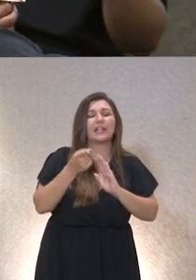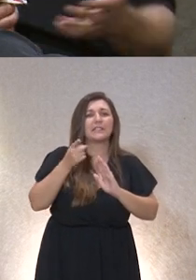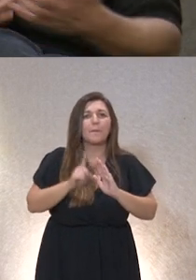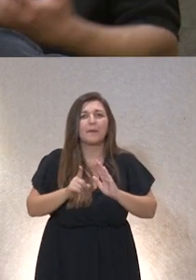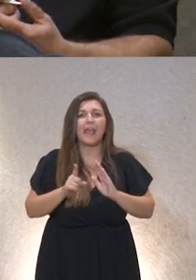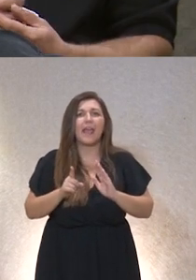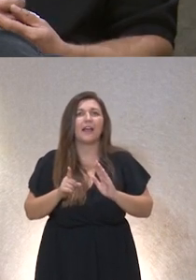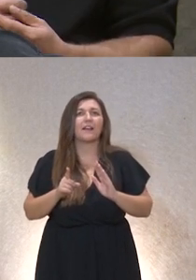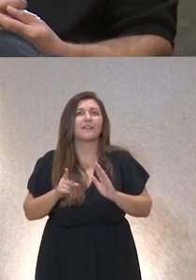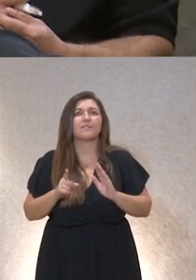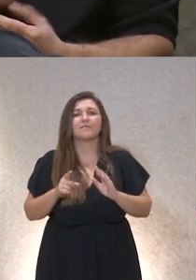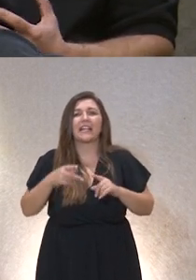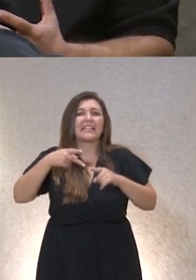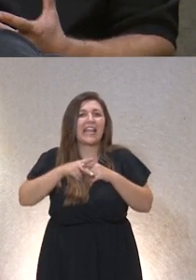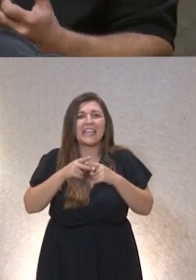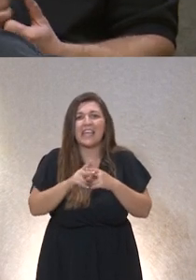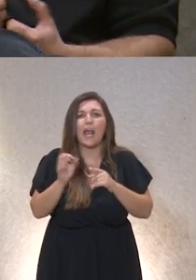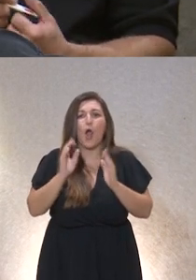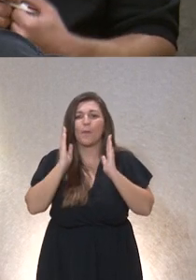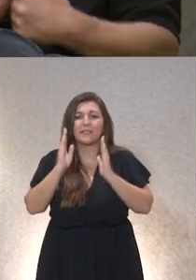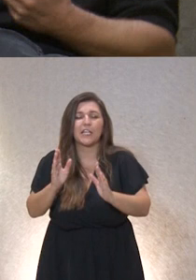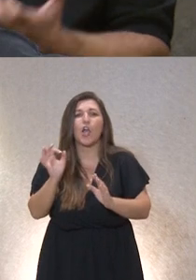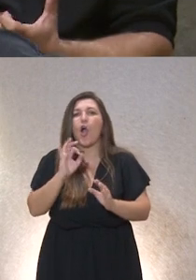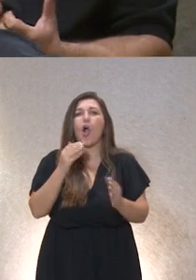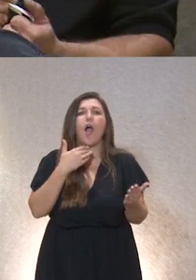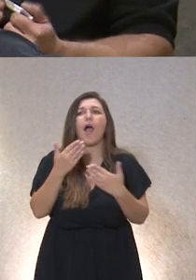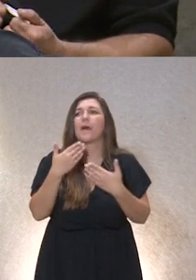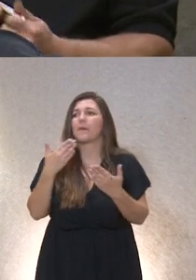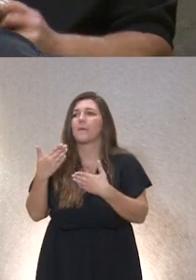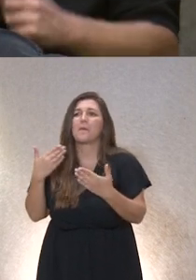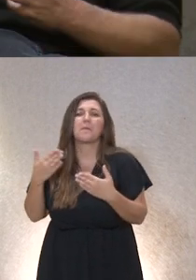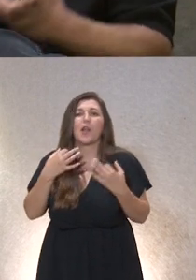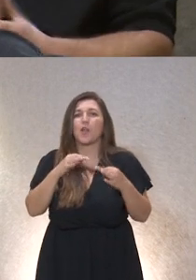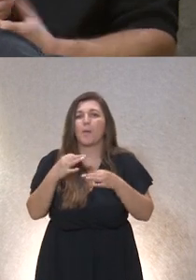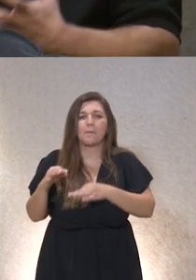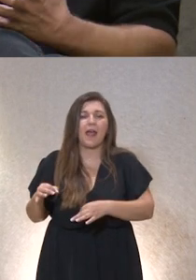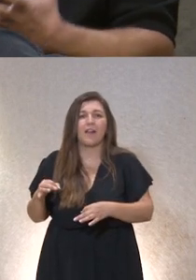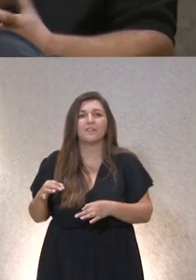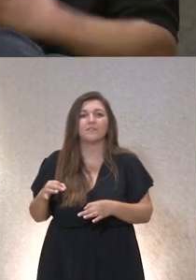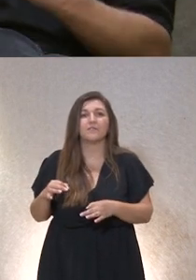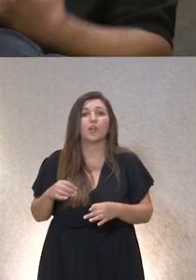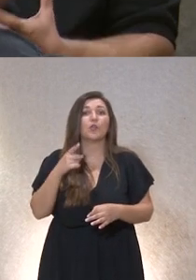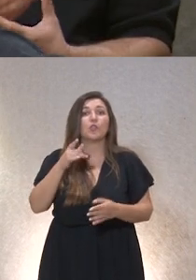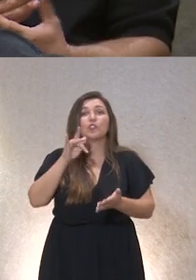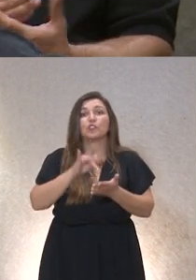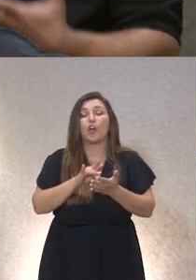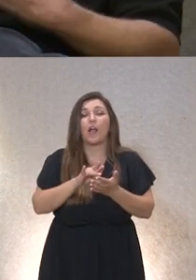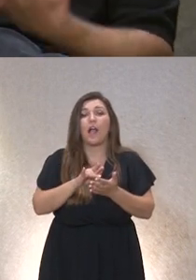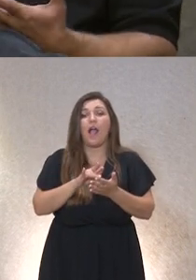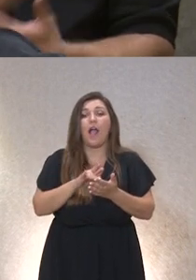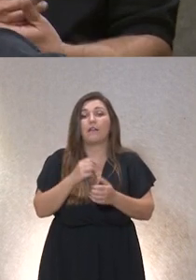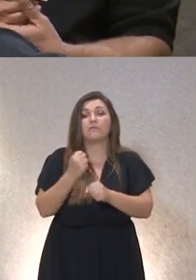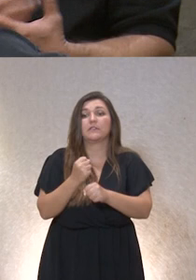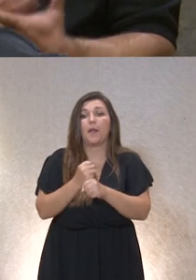o salta a los talleres o salta a las conversaciones ¿no? cuando se está haciendo una intervención y de repente una de las personas que está